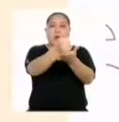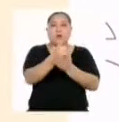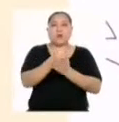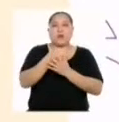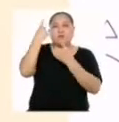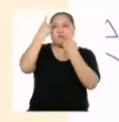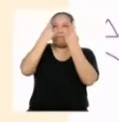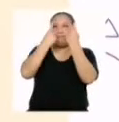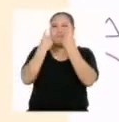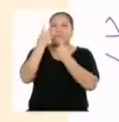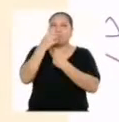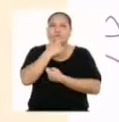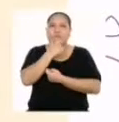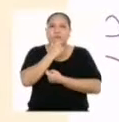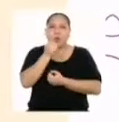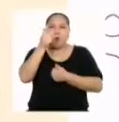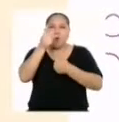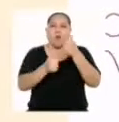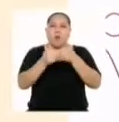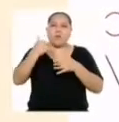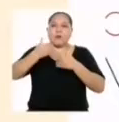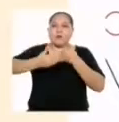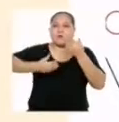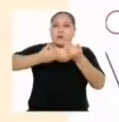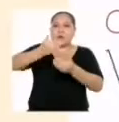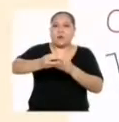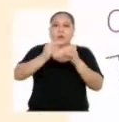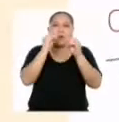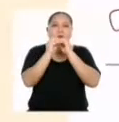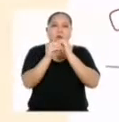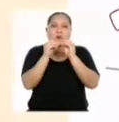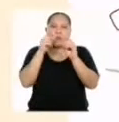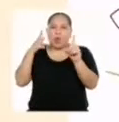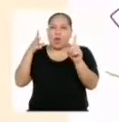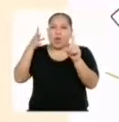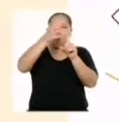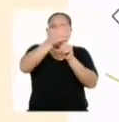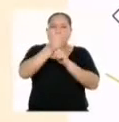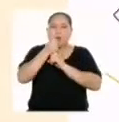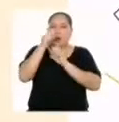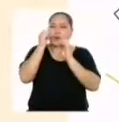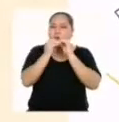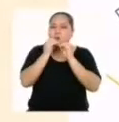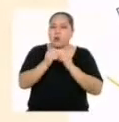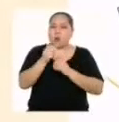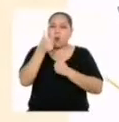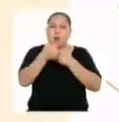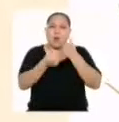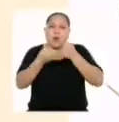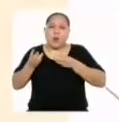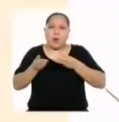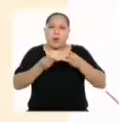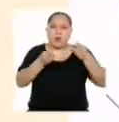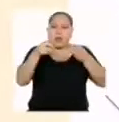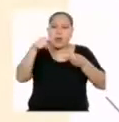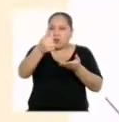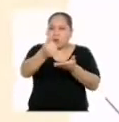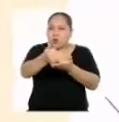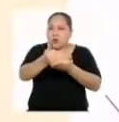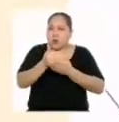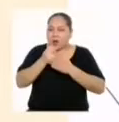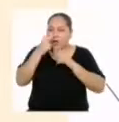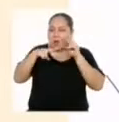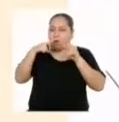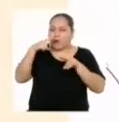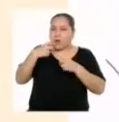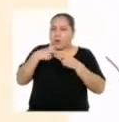preguntarnos ¿Qué procedimientos debemos realizar para determinar la incógnita? ¿Qué estrategias nos ayudarán a determinar la incógnita?